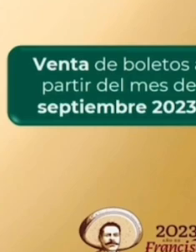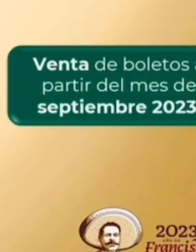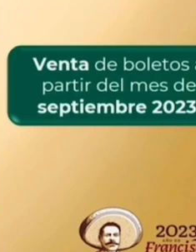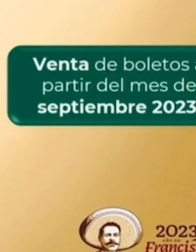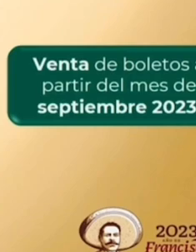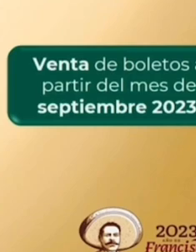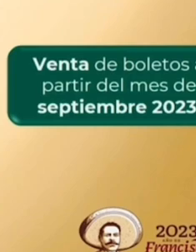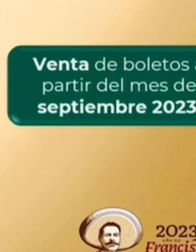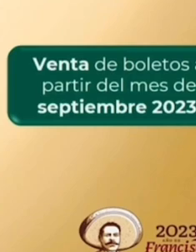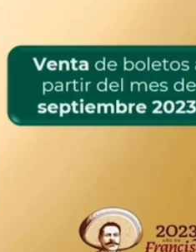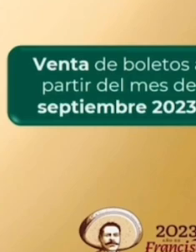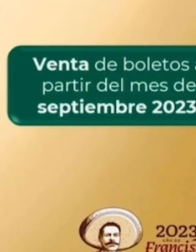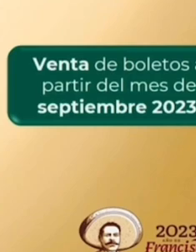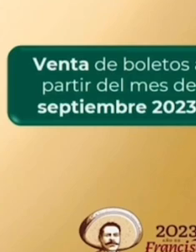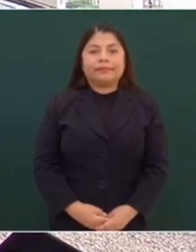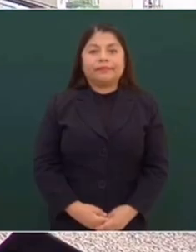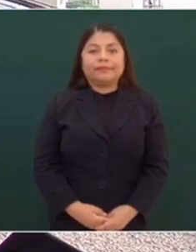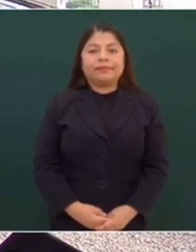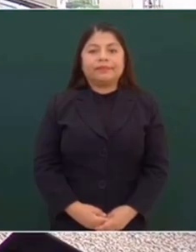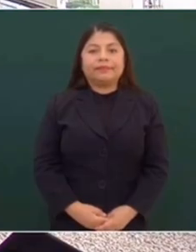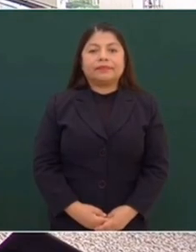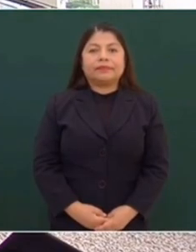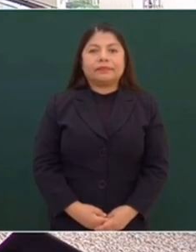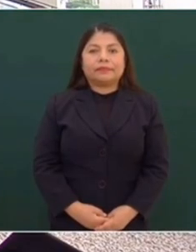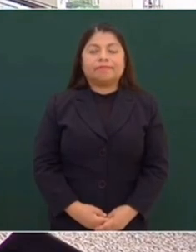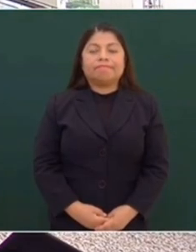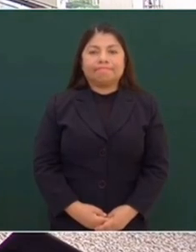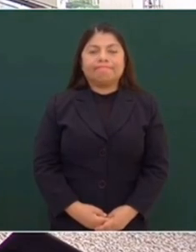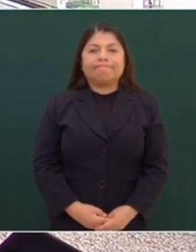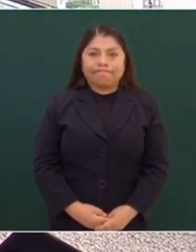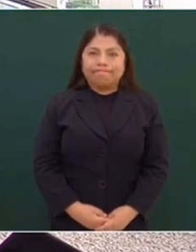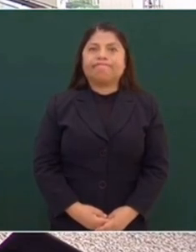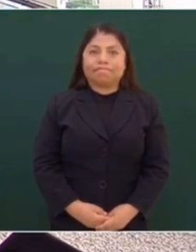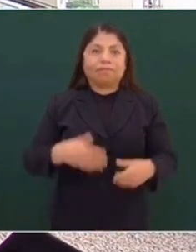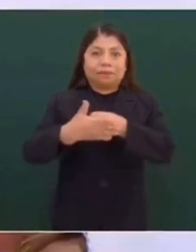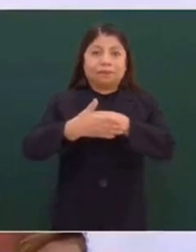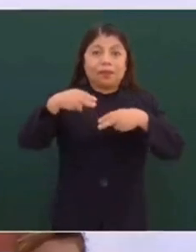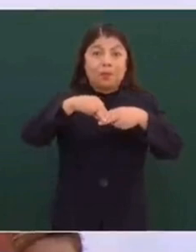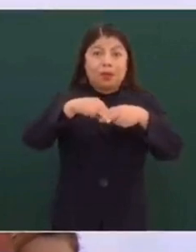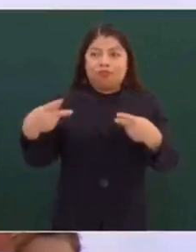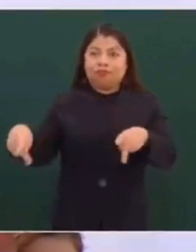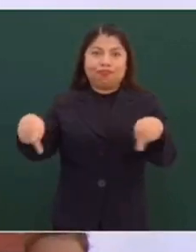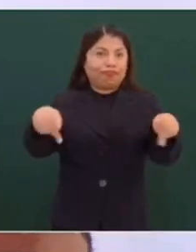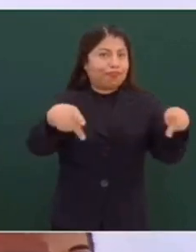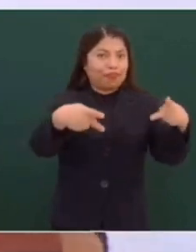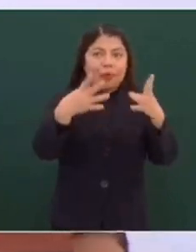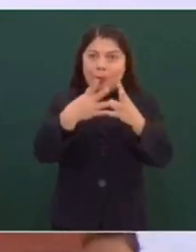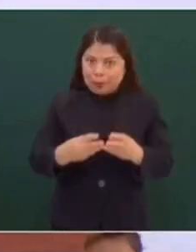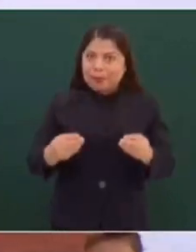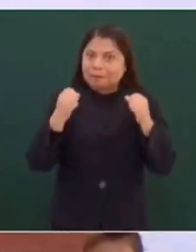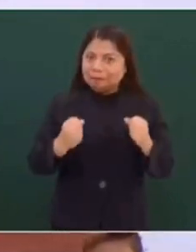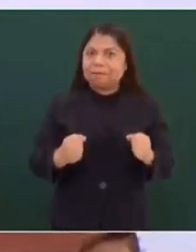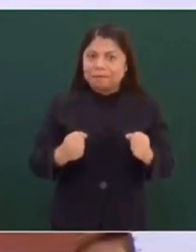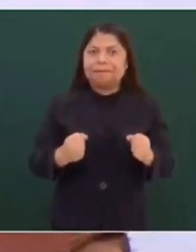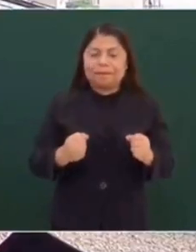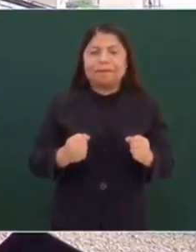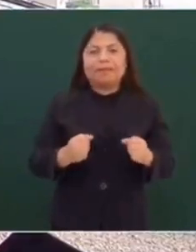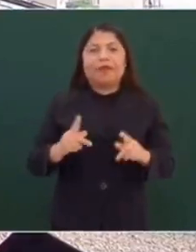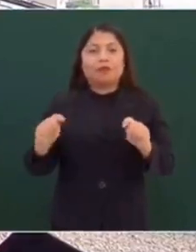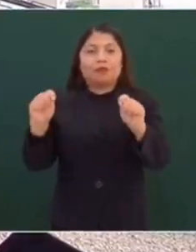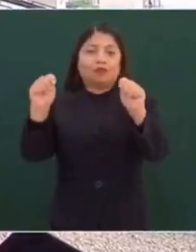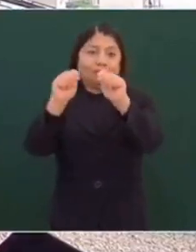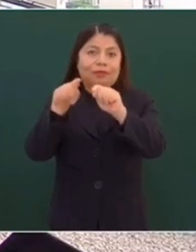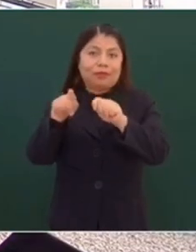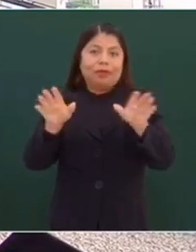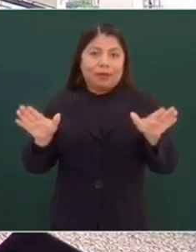La Paz y León. Y ya se están vendiendo los boletos. Y estoy seguro que se van a terminar pronto, los boletos, cuando menos de Tulum.